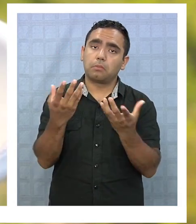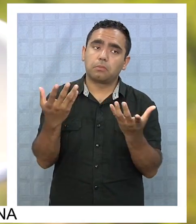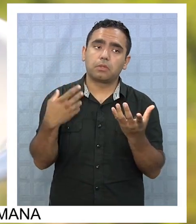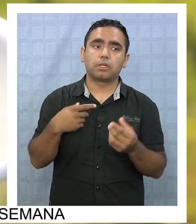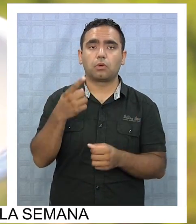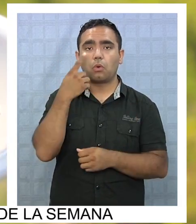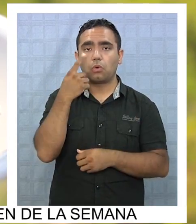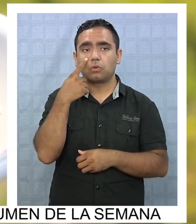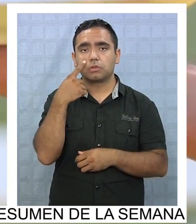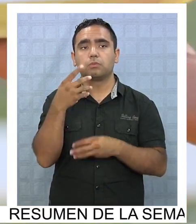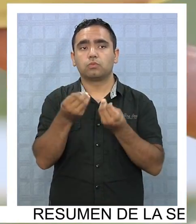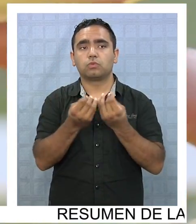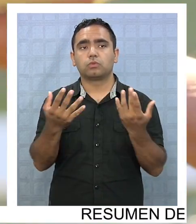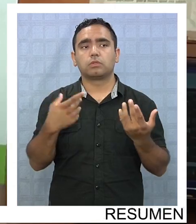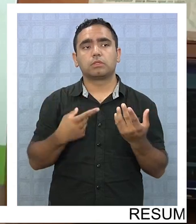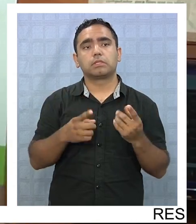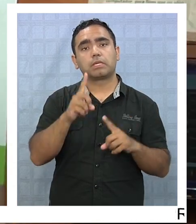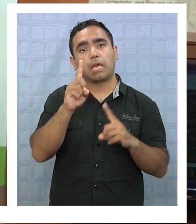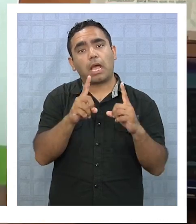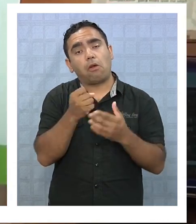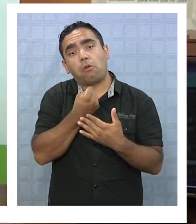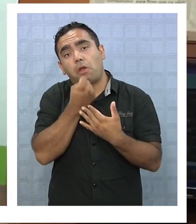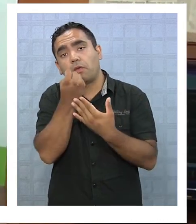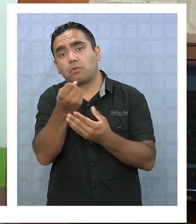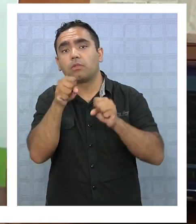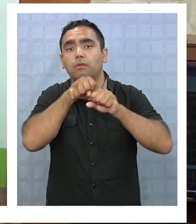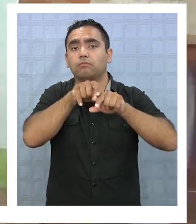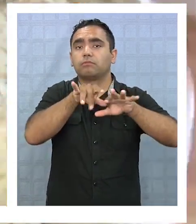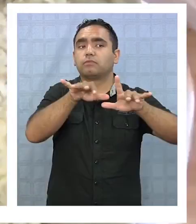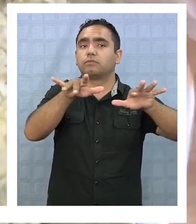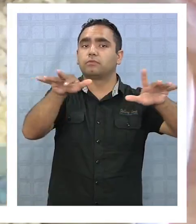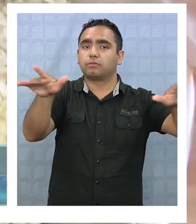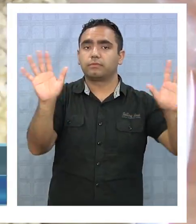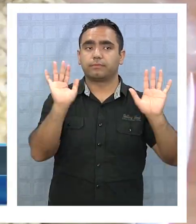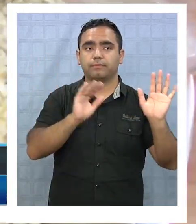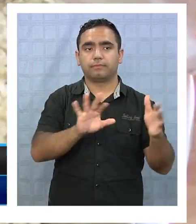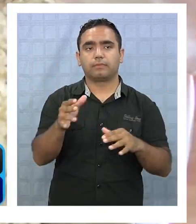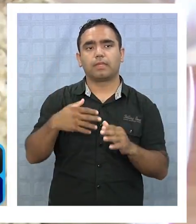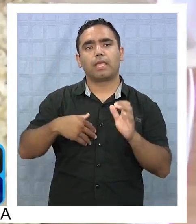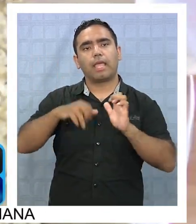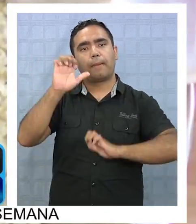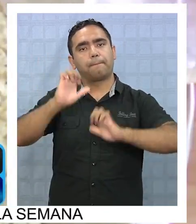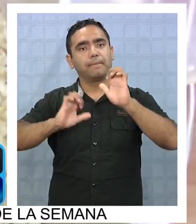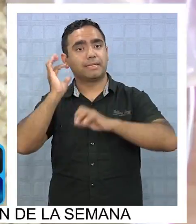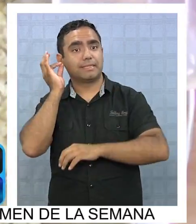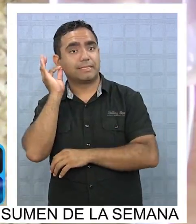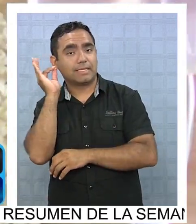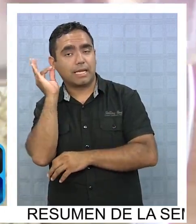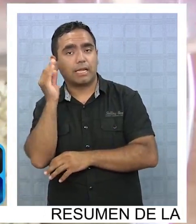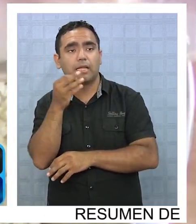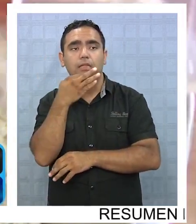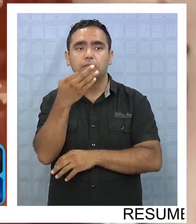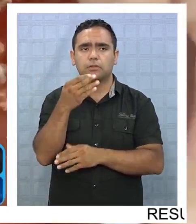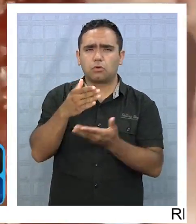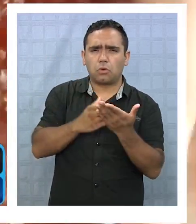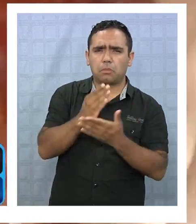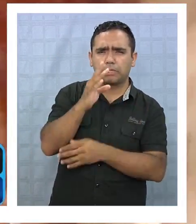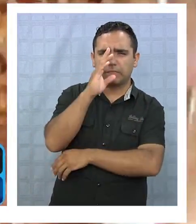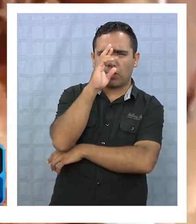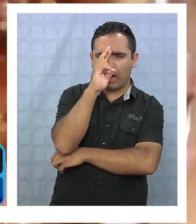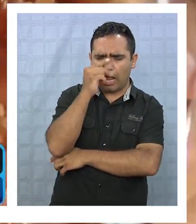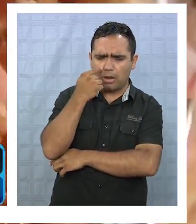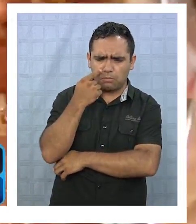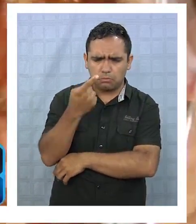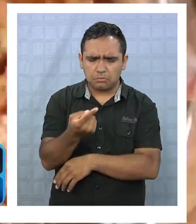se conoce mucho. Yo creo que algo aportamos en que se difundiera este producto. La empresaria gastronómica dice que al comienzo los miraban como bichos